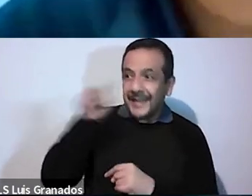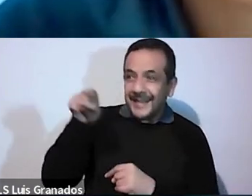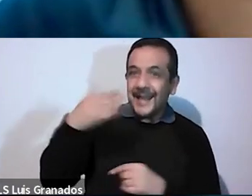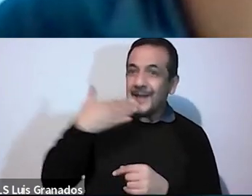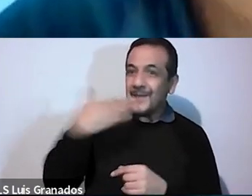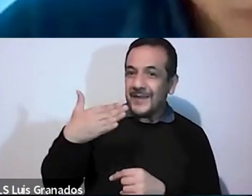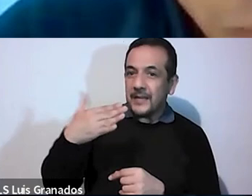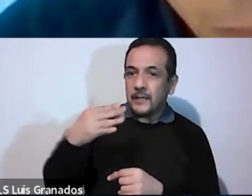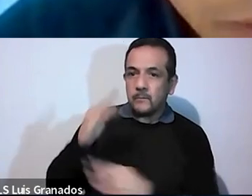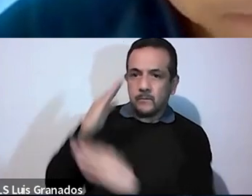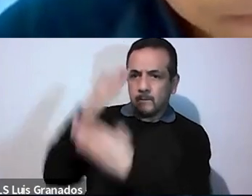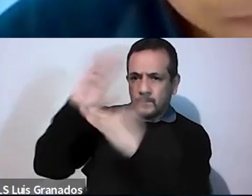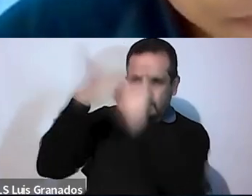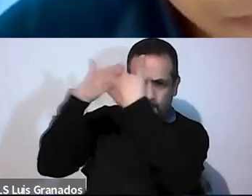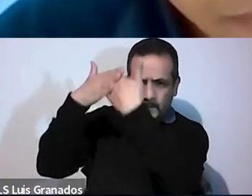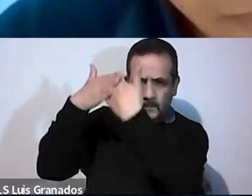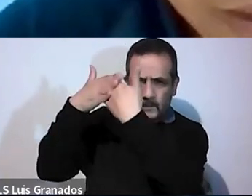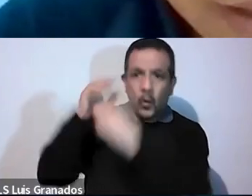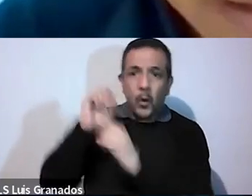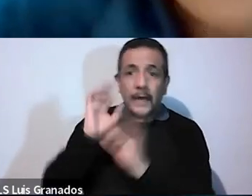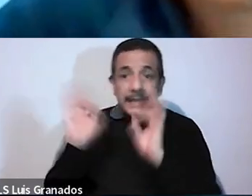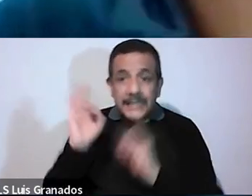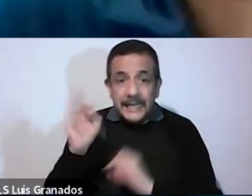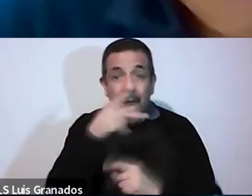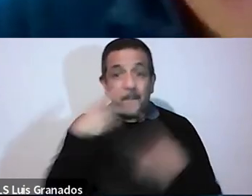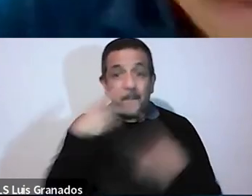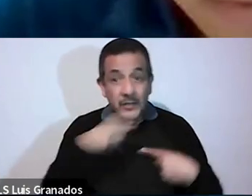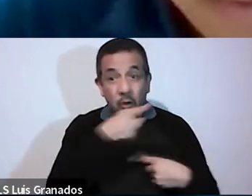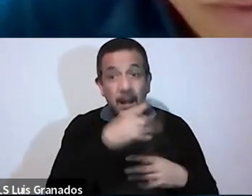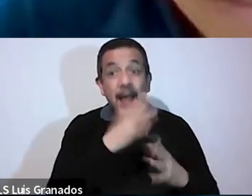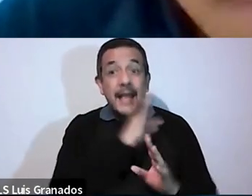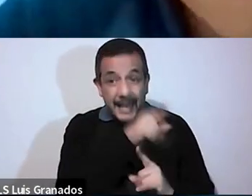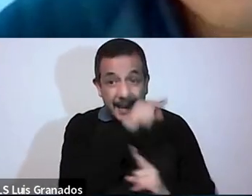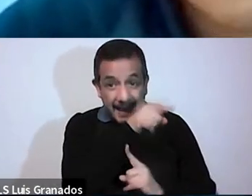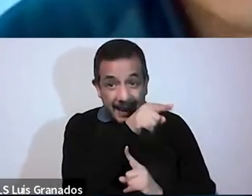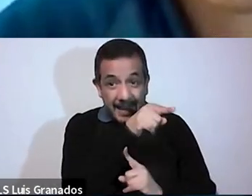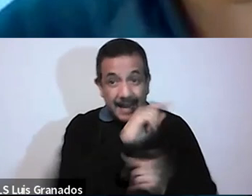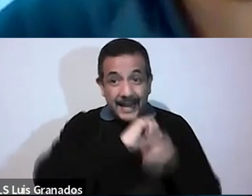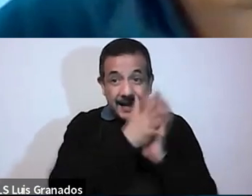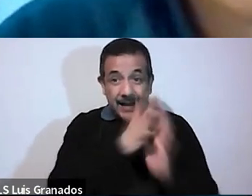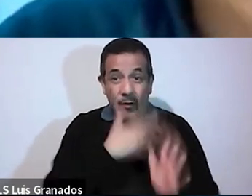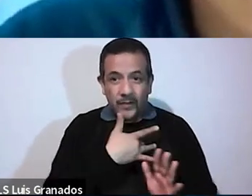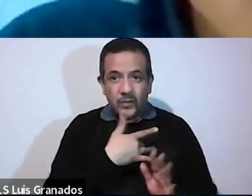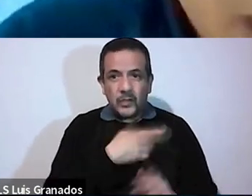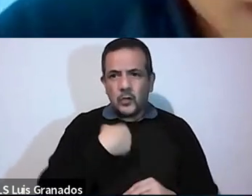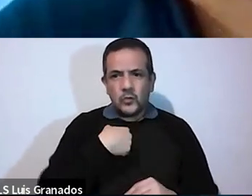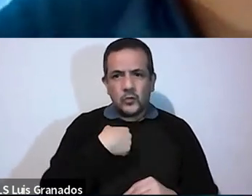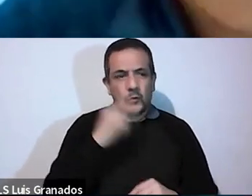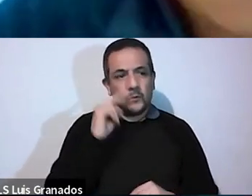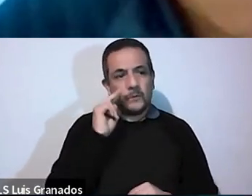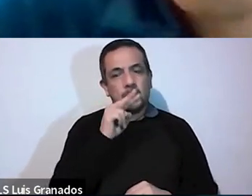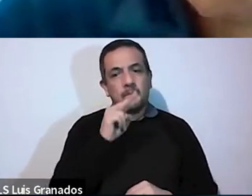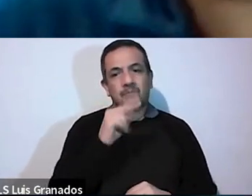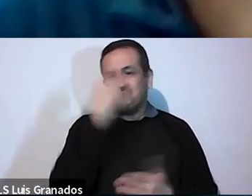incluso la conversión de otros? En vez de celebrar con ellos, los miramos con envidia, con incredulidad,